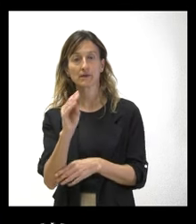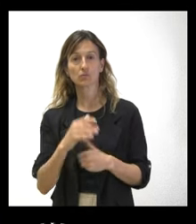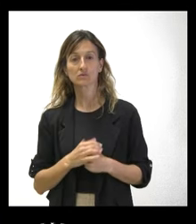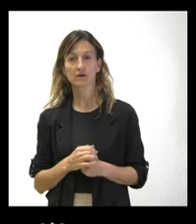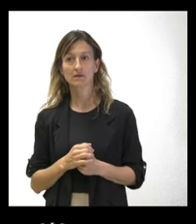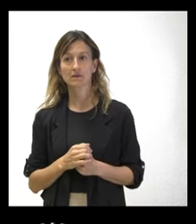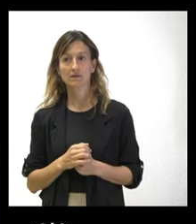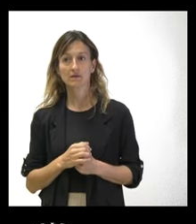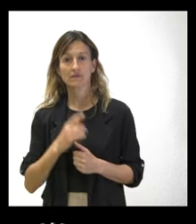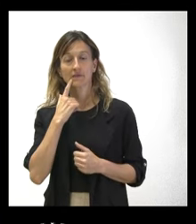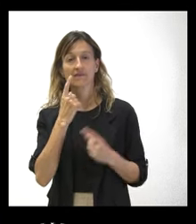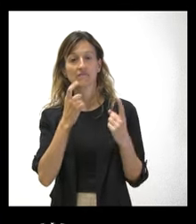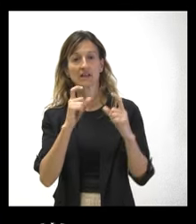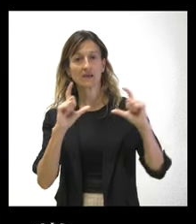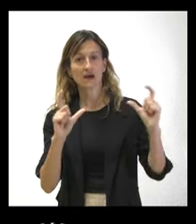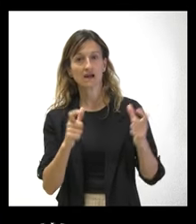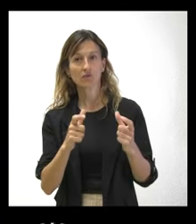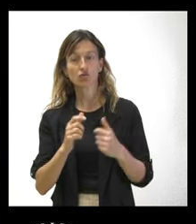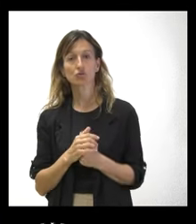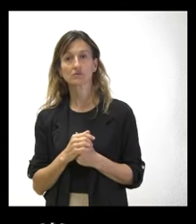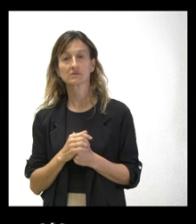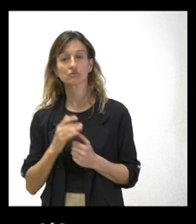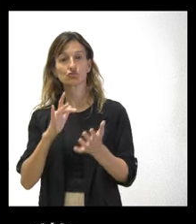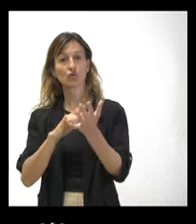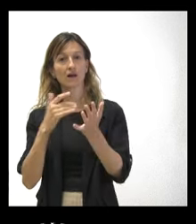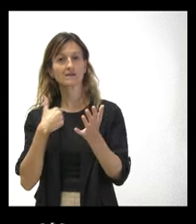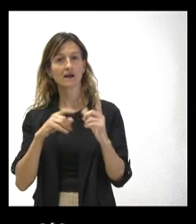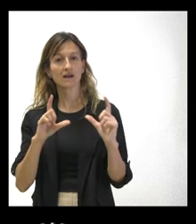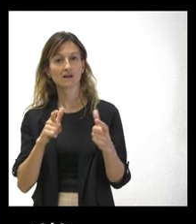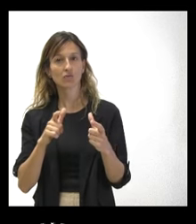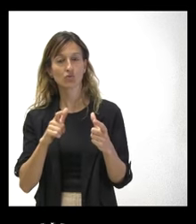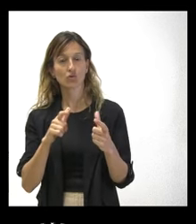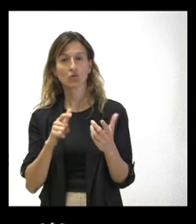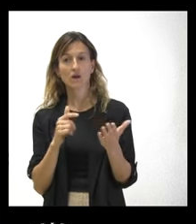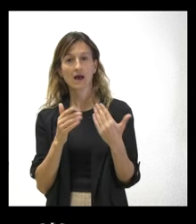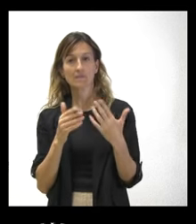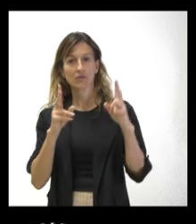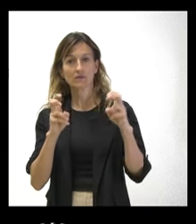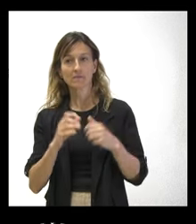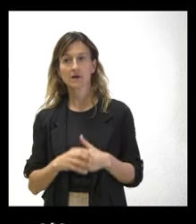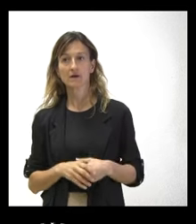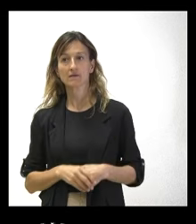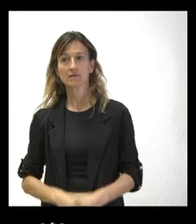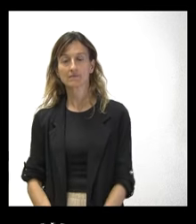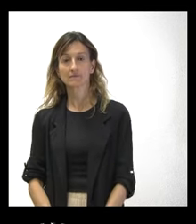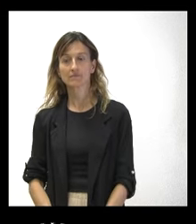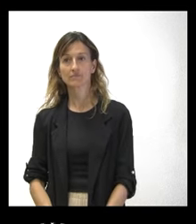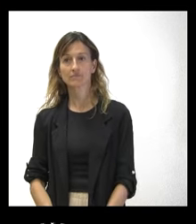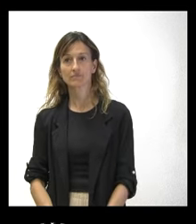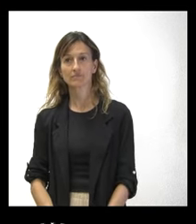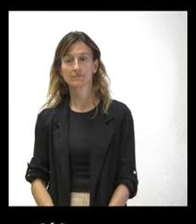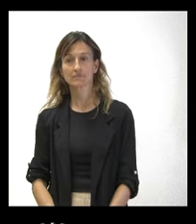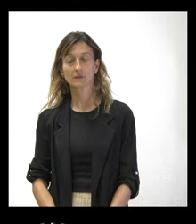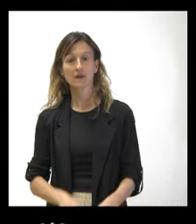pendiente mantener una reunión. No sé si ya ha tenido lugar o ha habido algún acercamiento sobre este tema. Independientemente de esto,